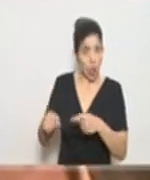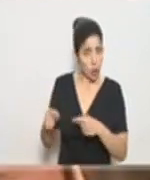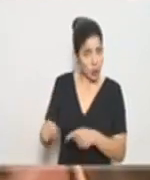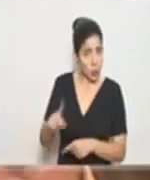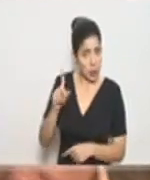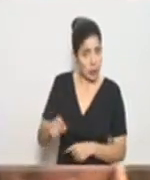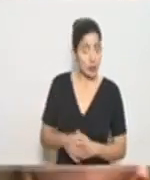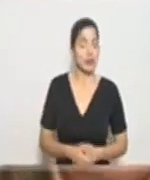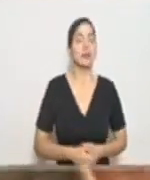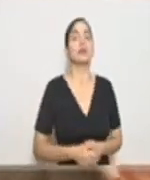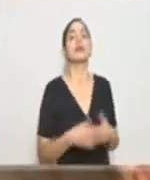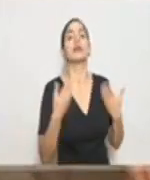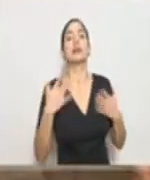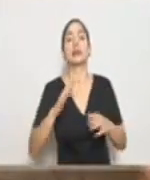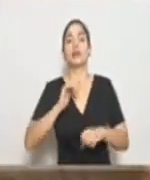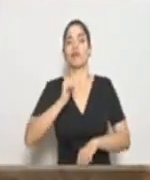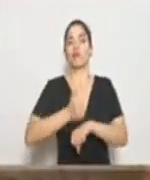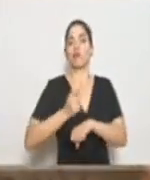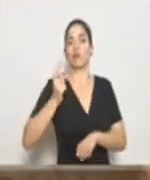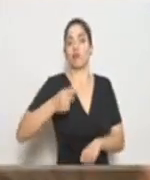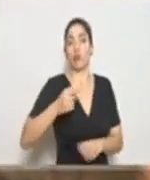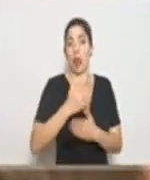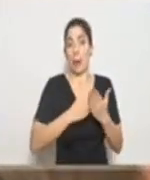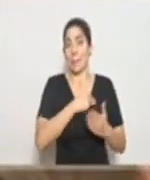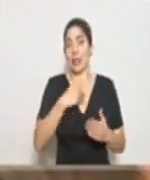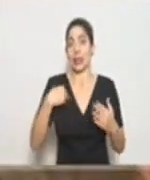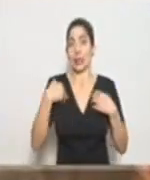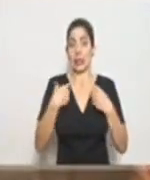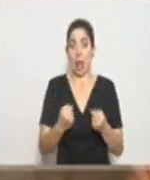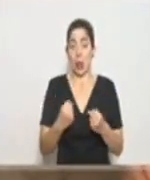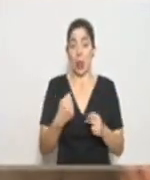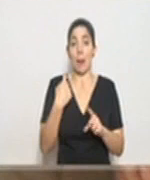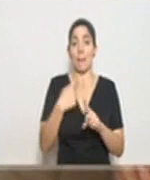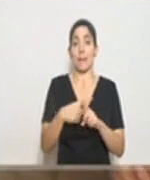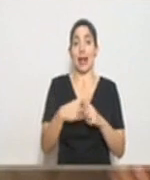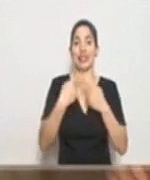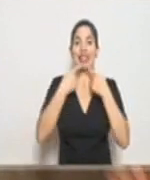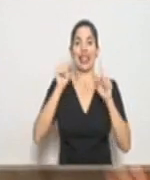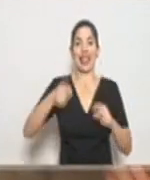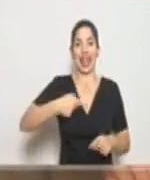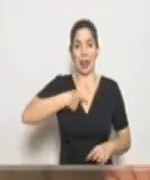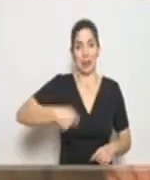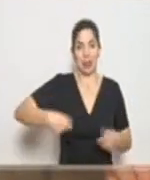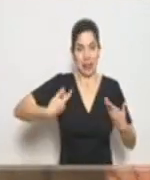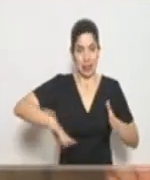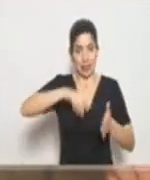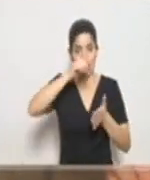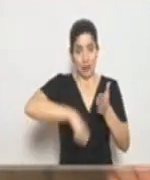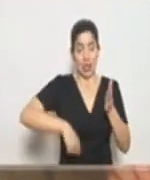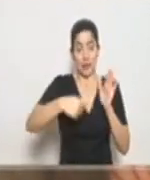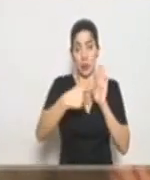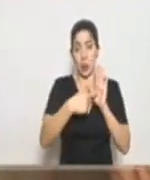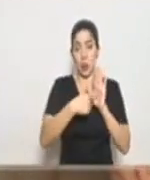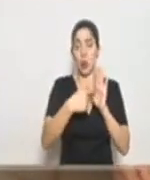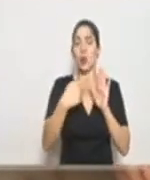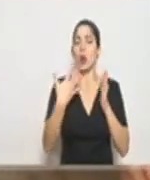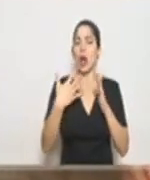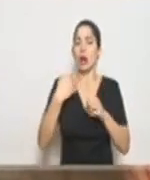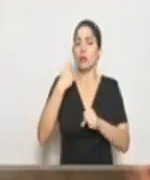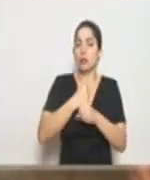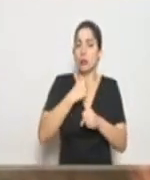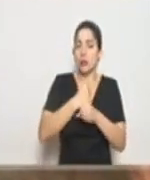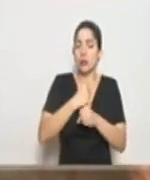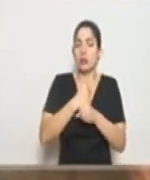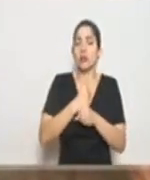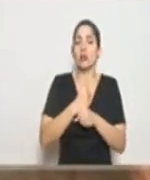bueno como ya se ha establecido en las disposiciones del ministerio de salud y en el decreto que firmó el señor presidente básicamente hemos venido trabajando con